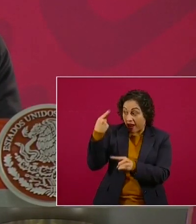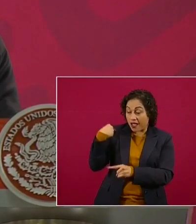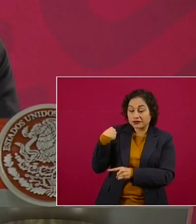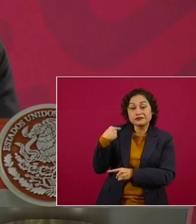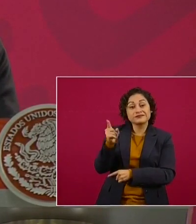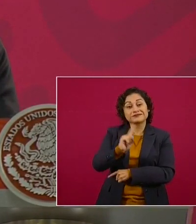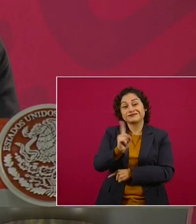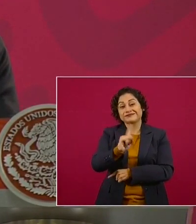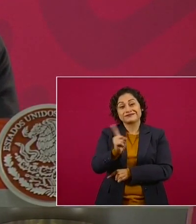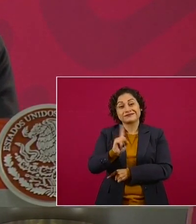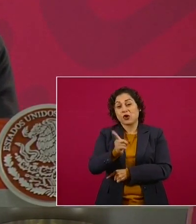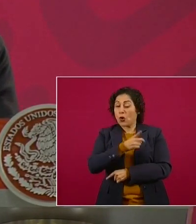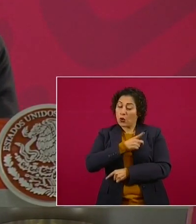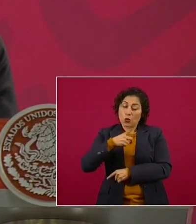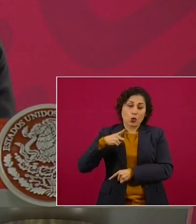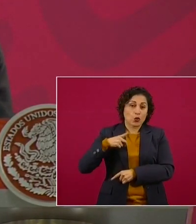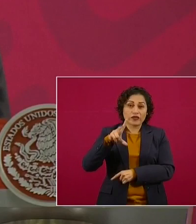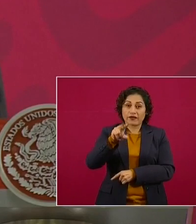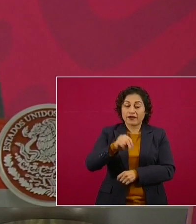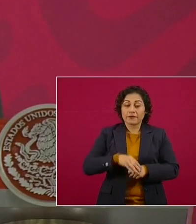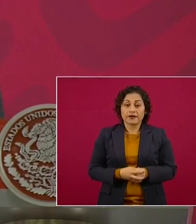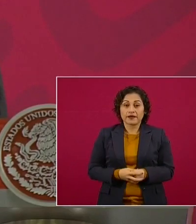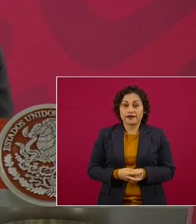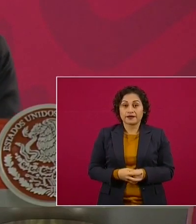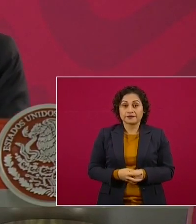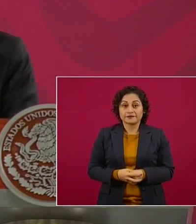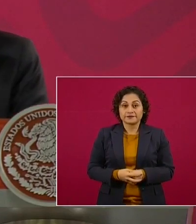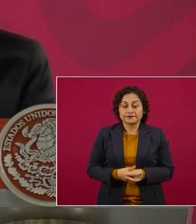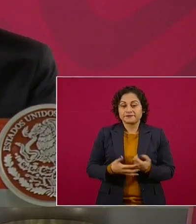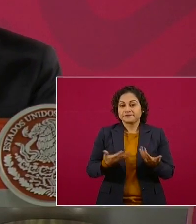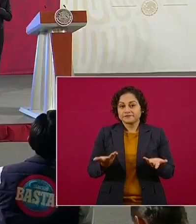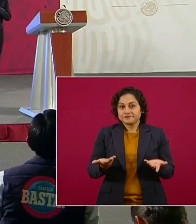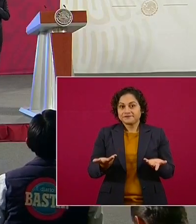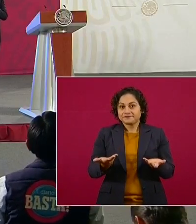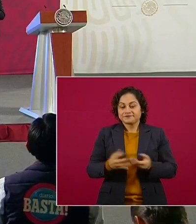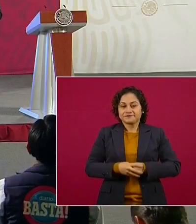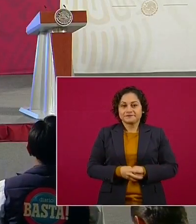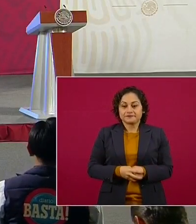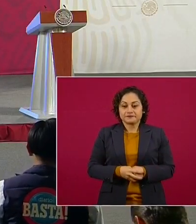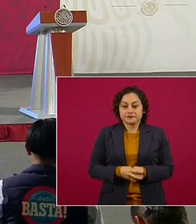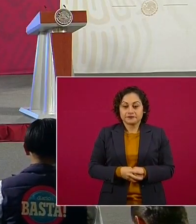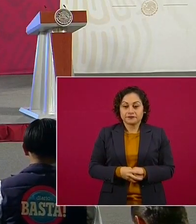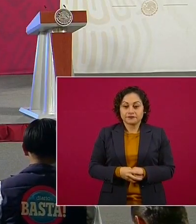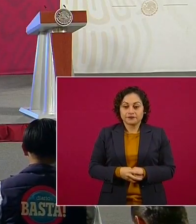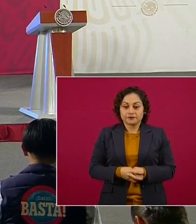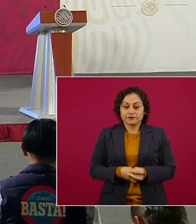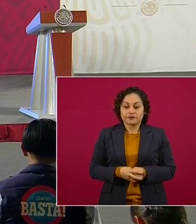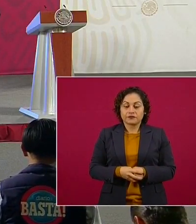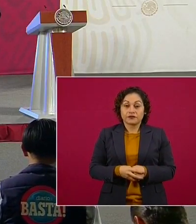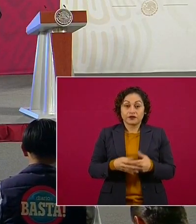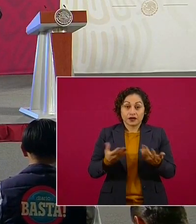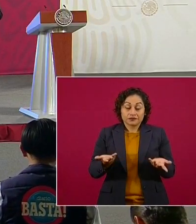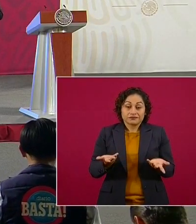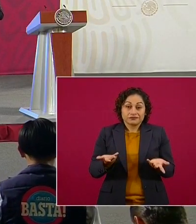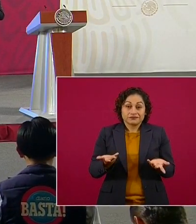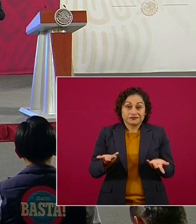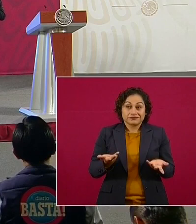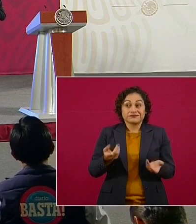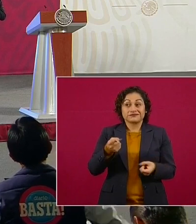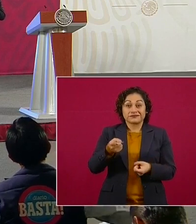Por lo general hay mucho tráfico